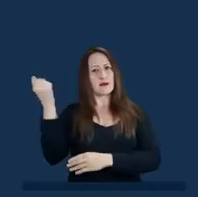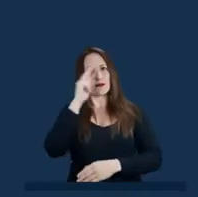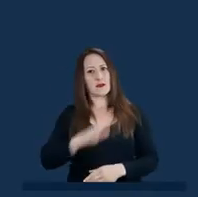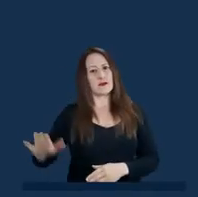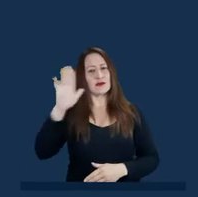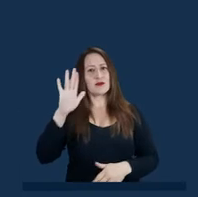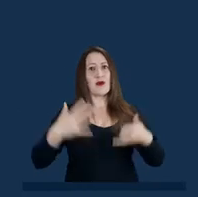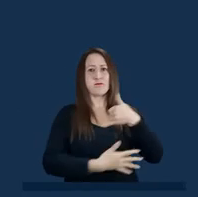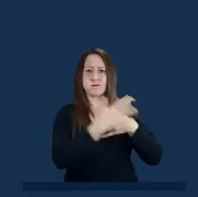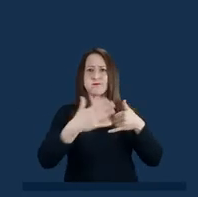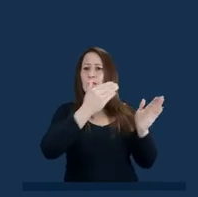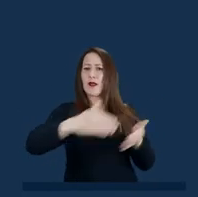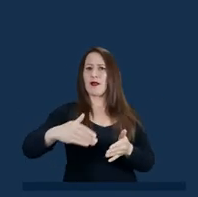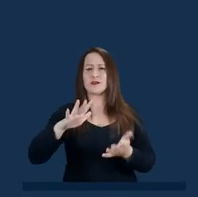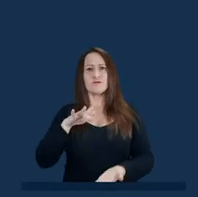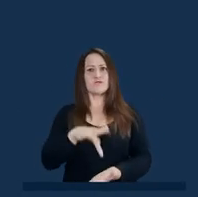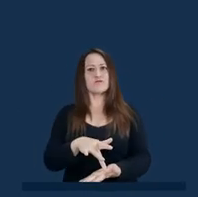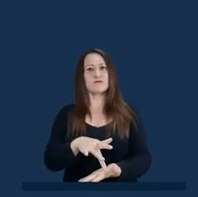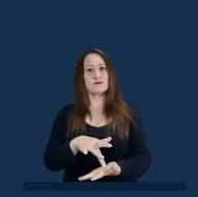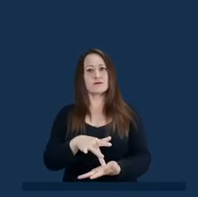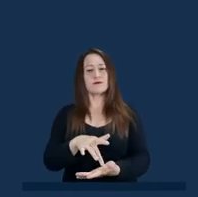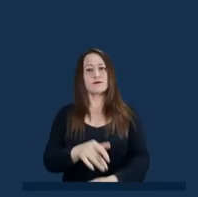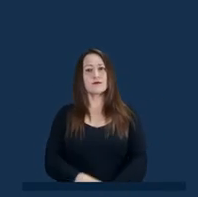Fiscalía General de la Nación, en la calle y en los territorios.